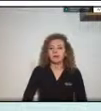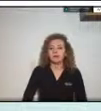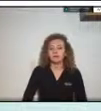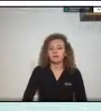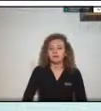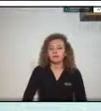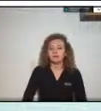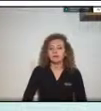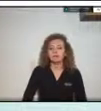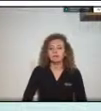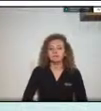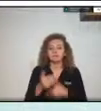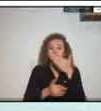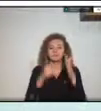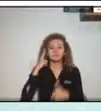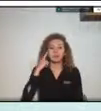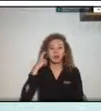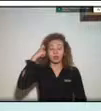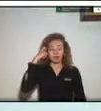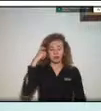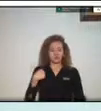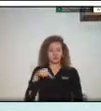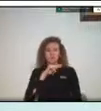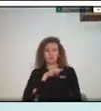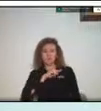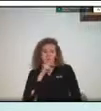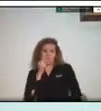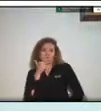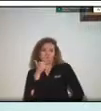retos que nosotros tenemos es